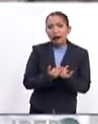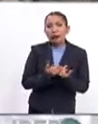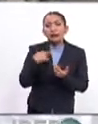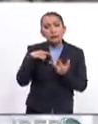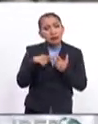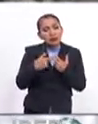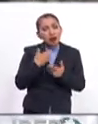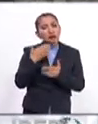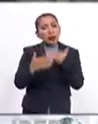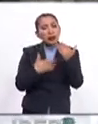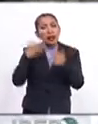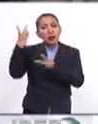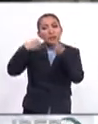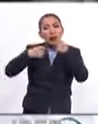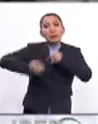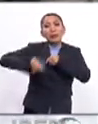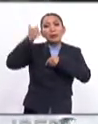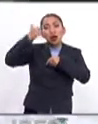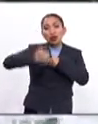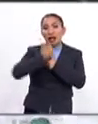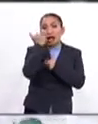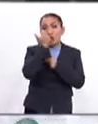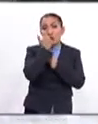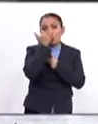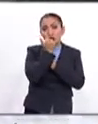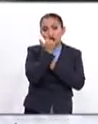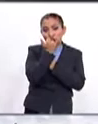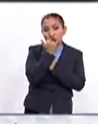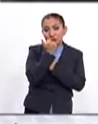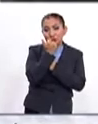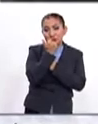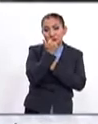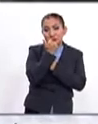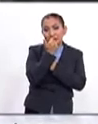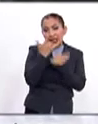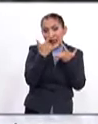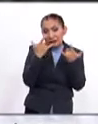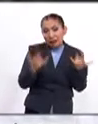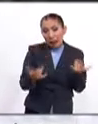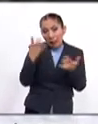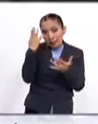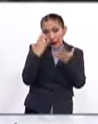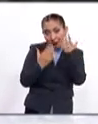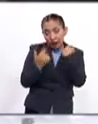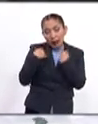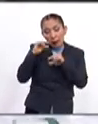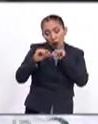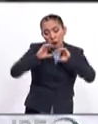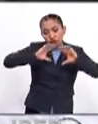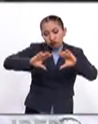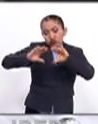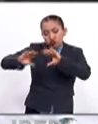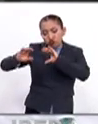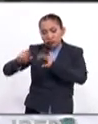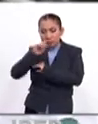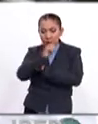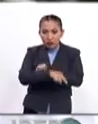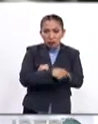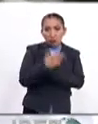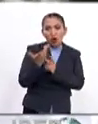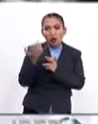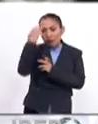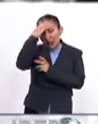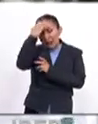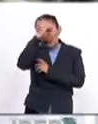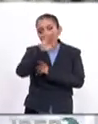comenzaron también a llegar los primeros alumnos en historia que se fueron formando a partir de su